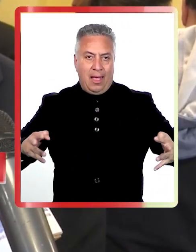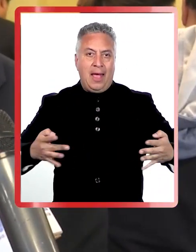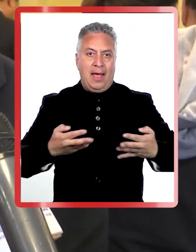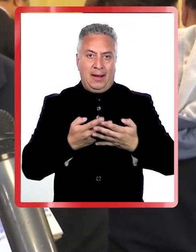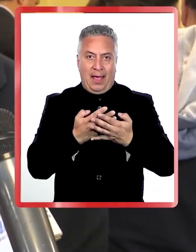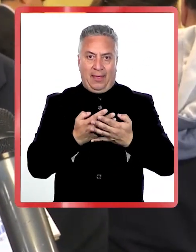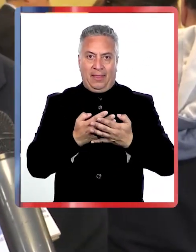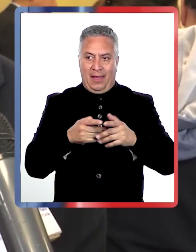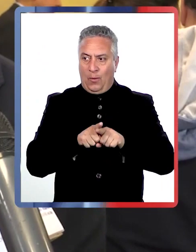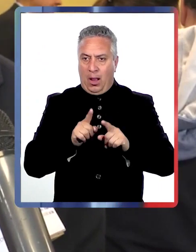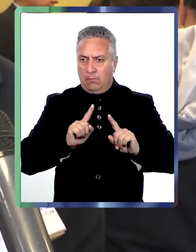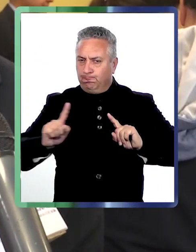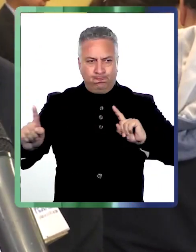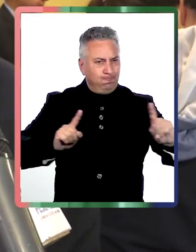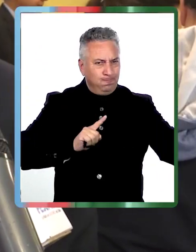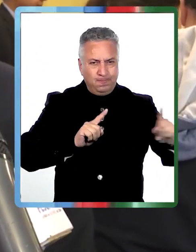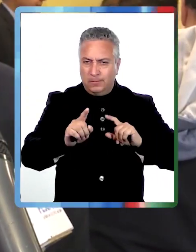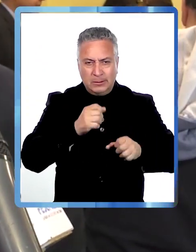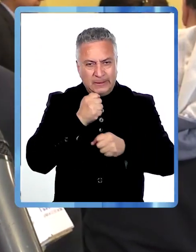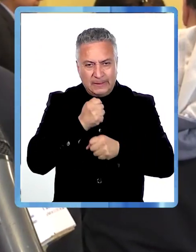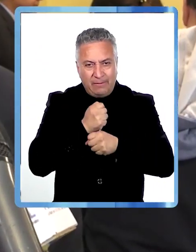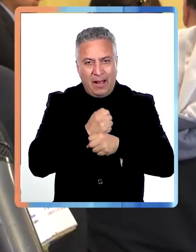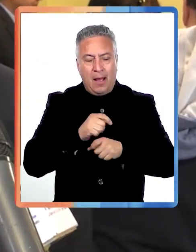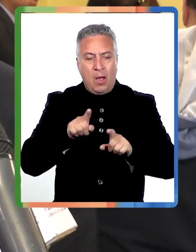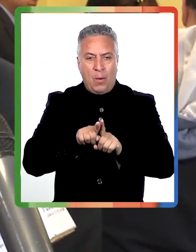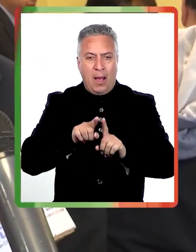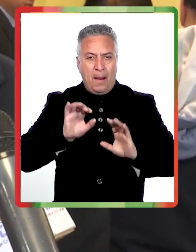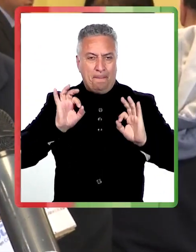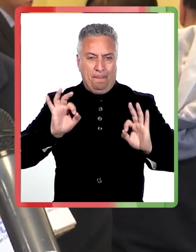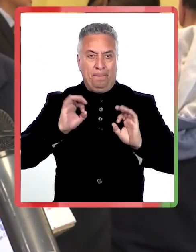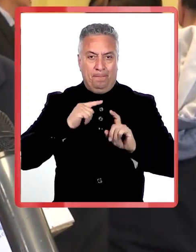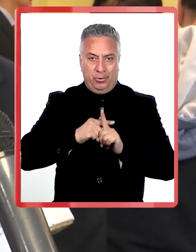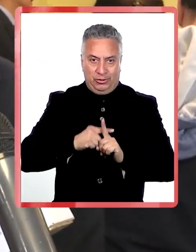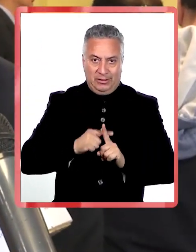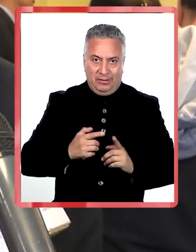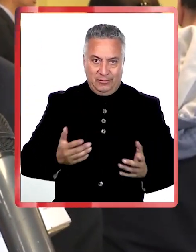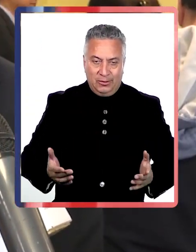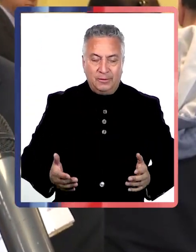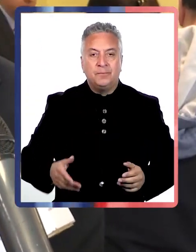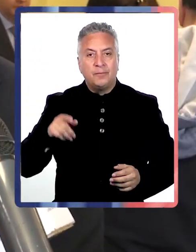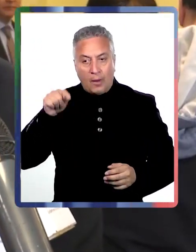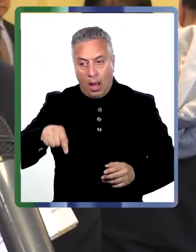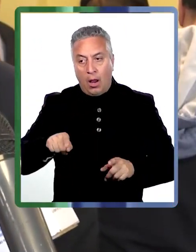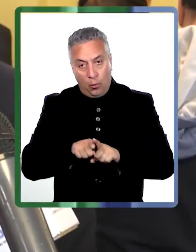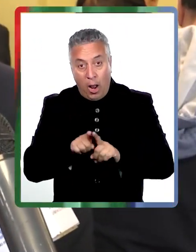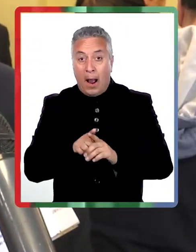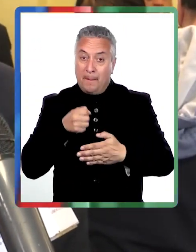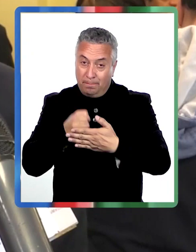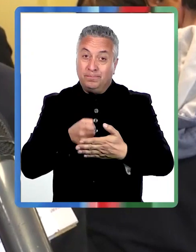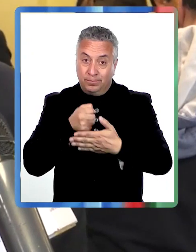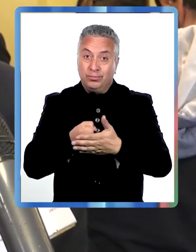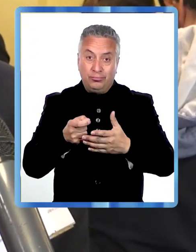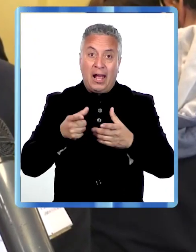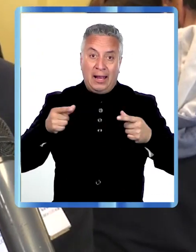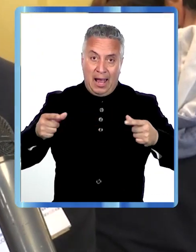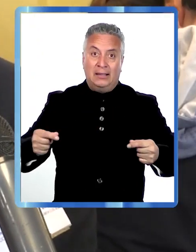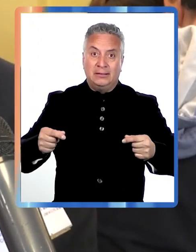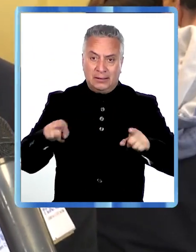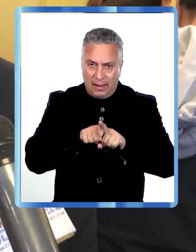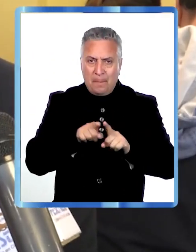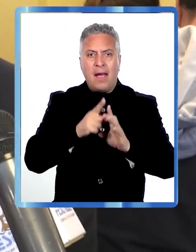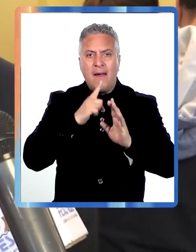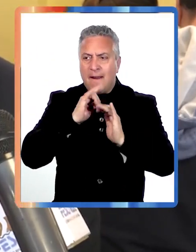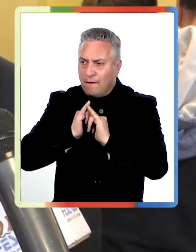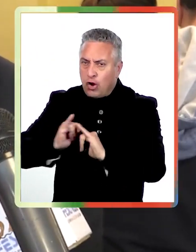y esto en coordinación con cada uno de los servicios. El segundo eje es hacer un observatorio al cáncer con la idea de poder mejorar la información de los